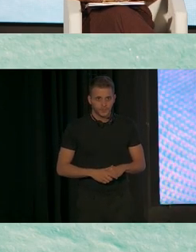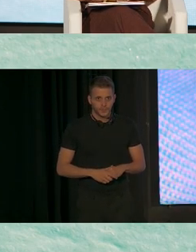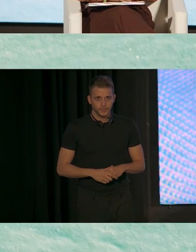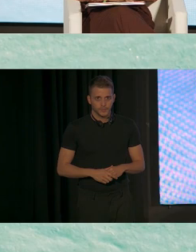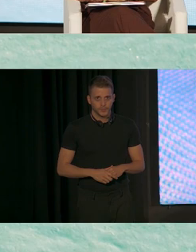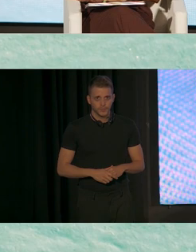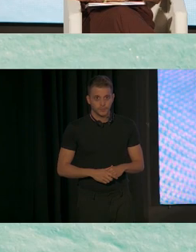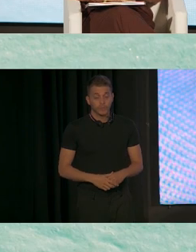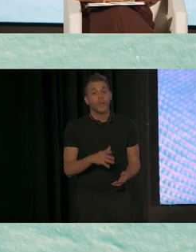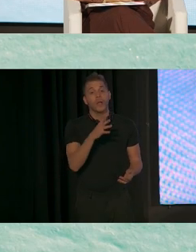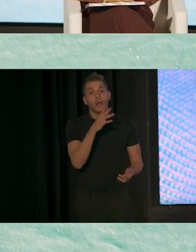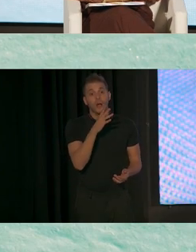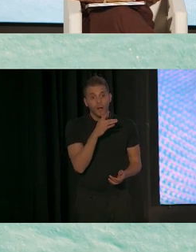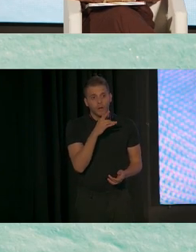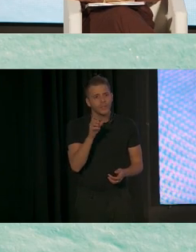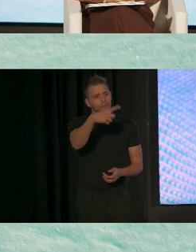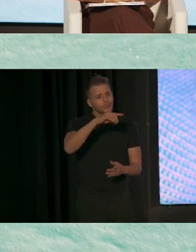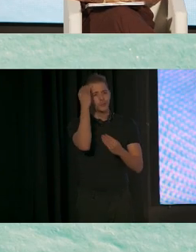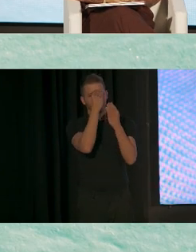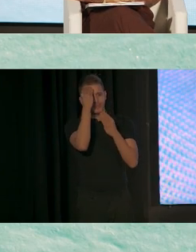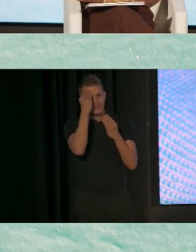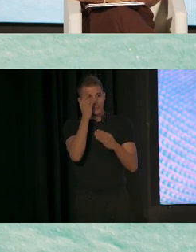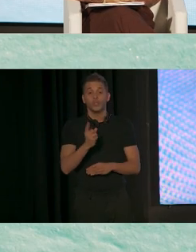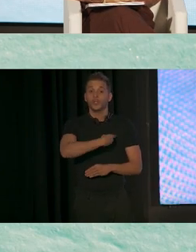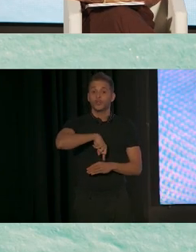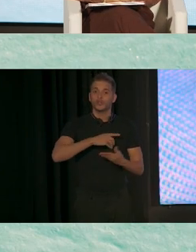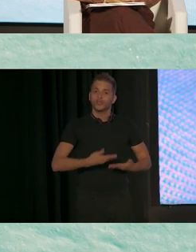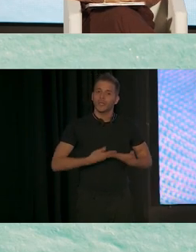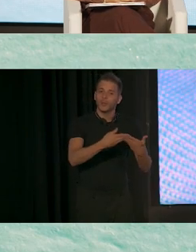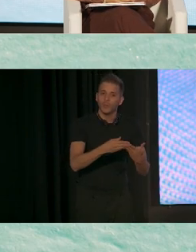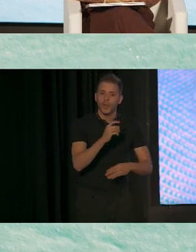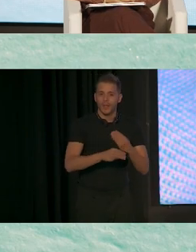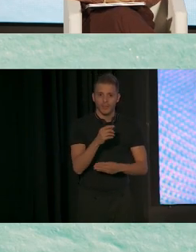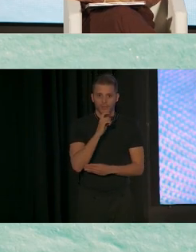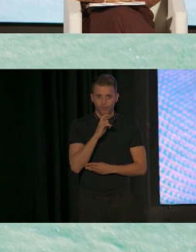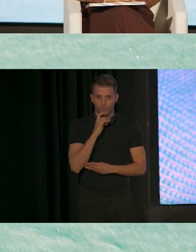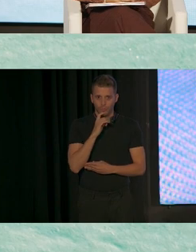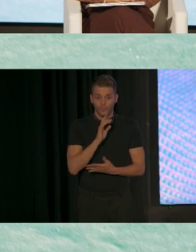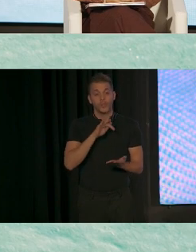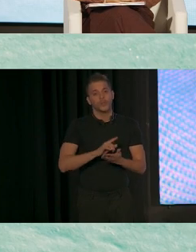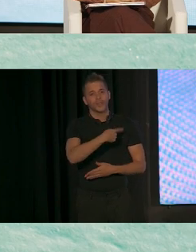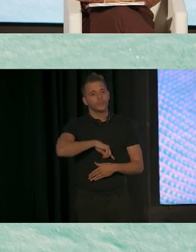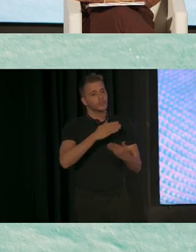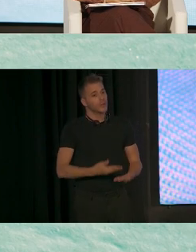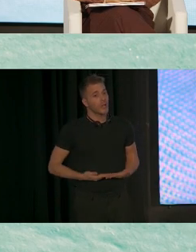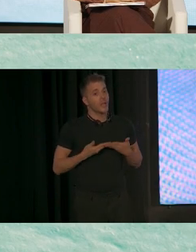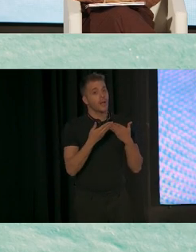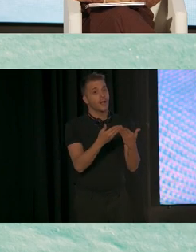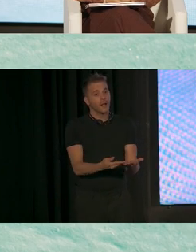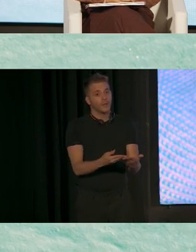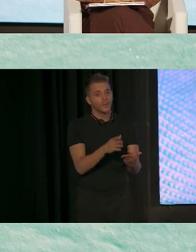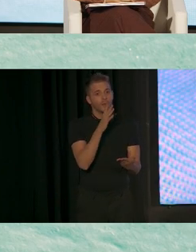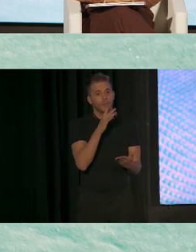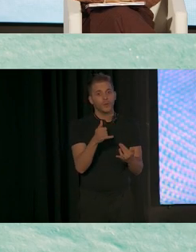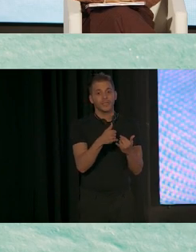Ahora, tal vez se preguntan cómo brindamos nuestra ayuda. Y lo hacemos a brindar asistencia a través de